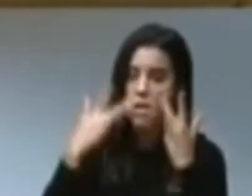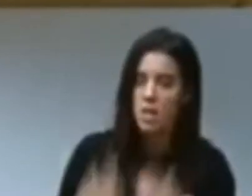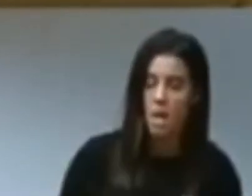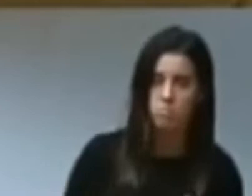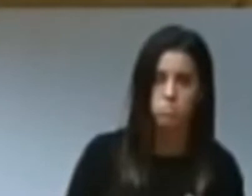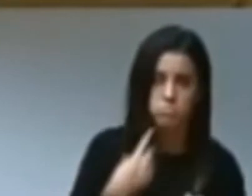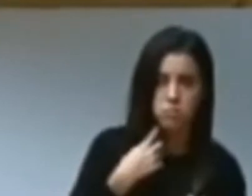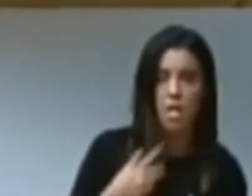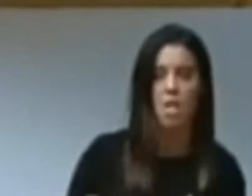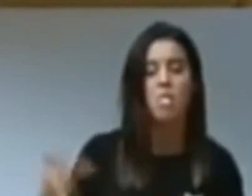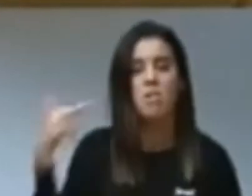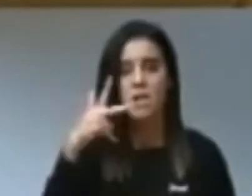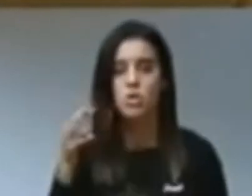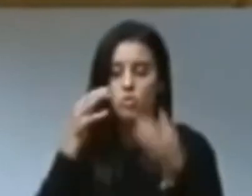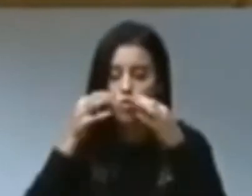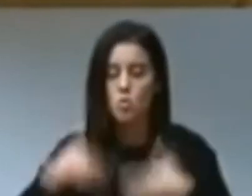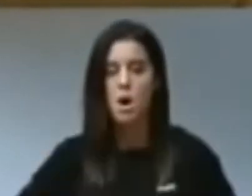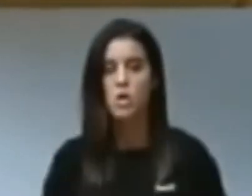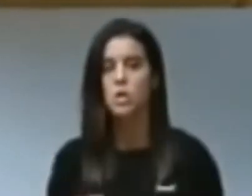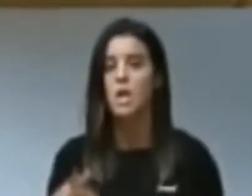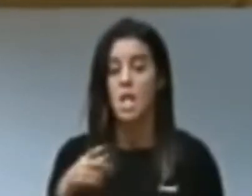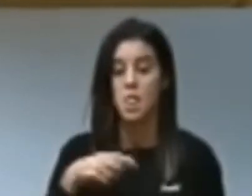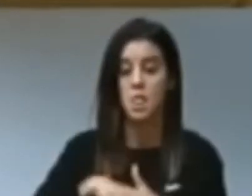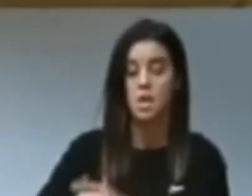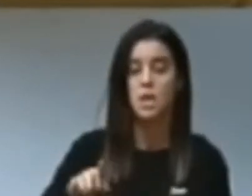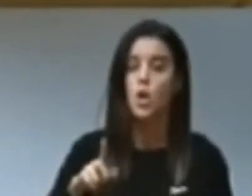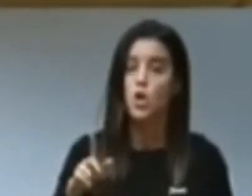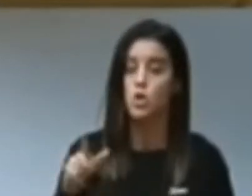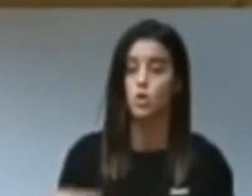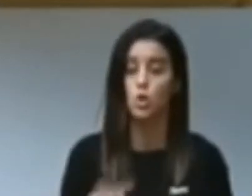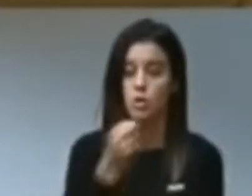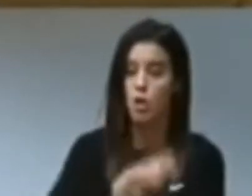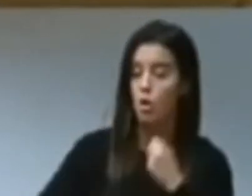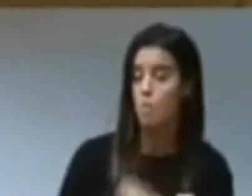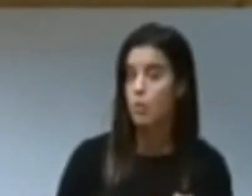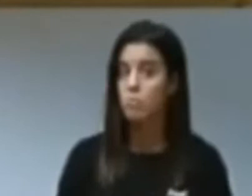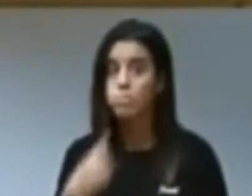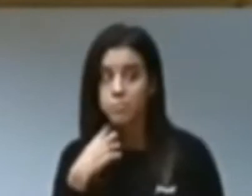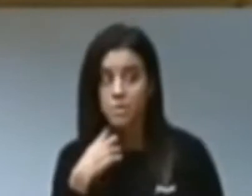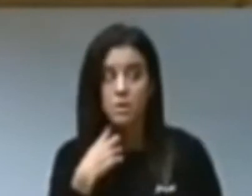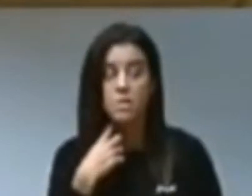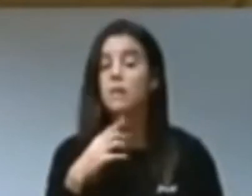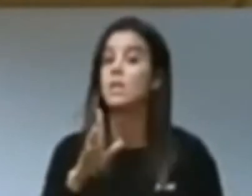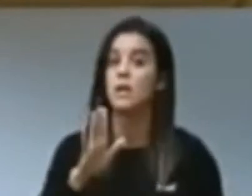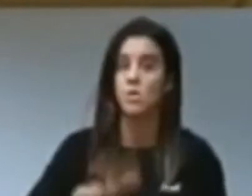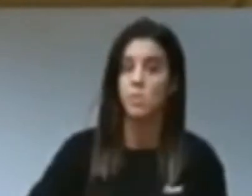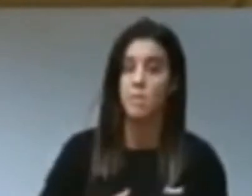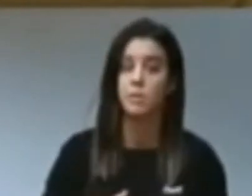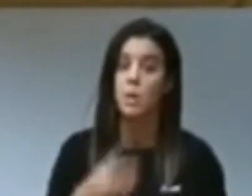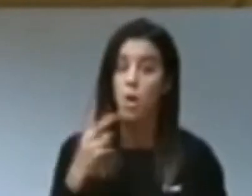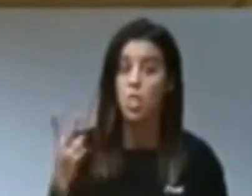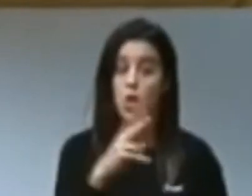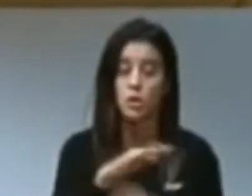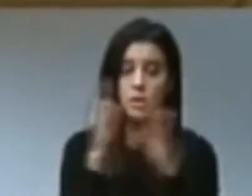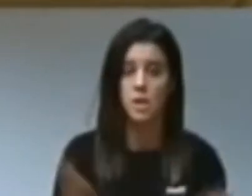soberanía, de dignidad, de derechos humanos y de desarrollo socioeconómico. Considerando que la integración europea ha sido una respuesta a los